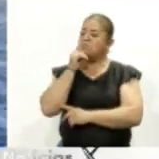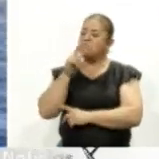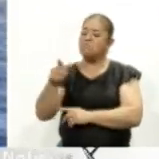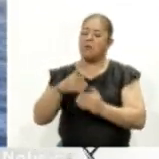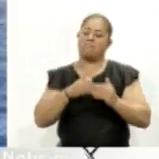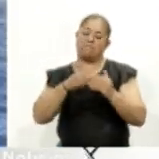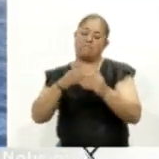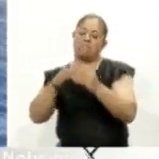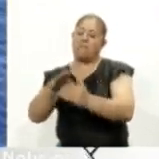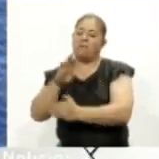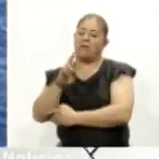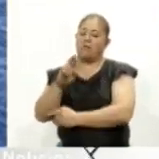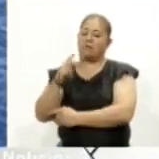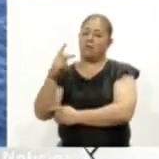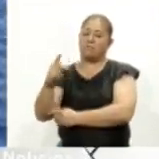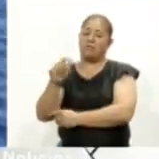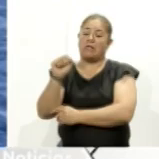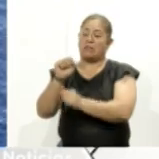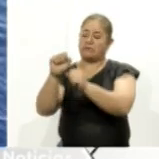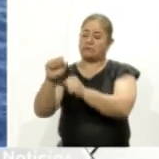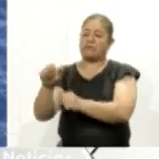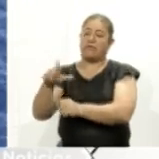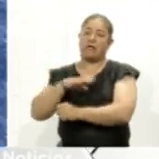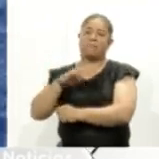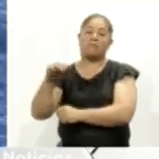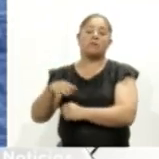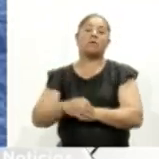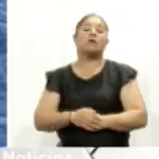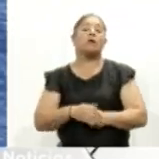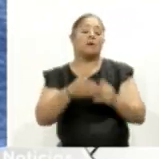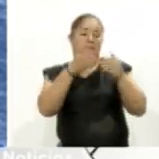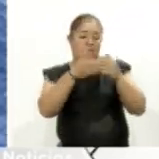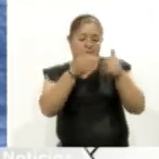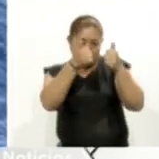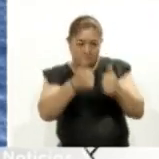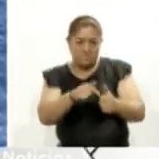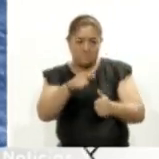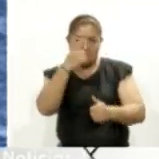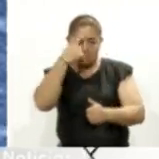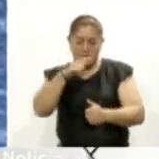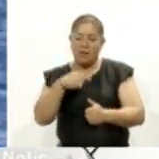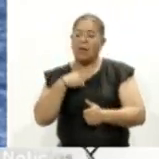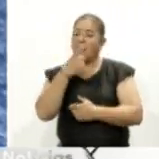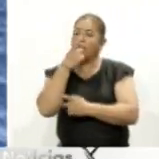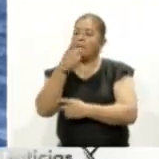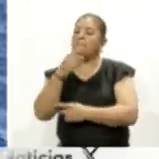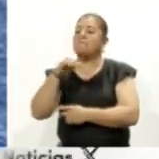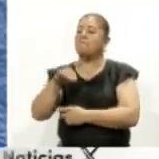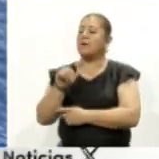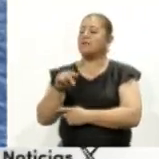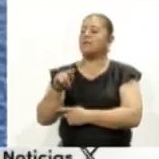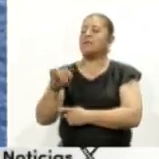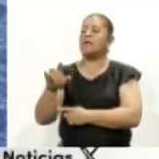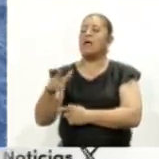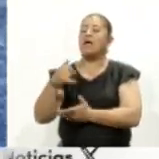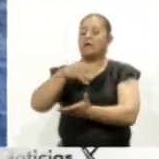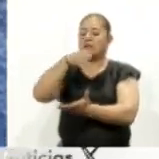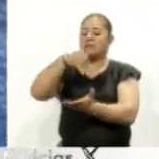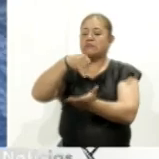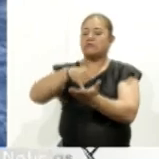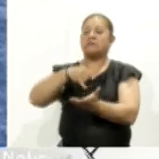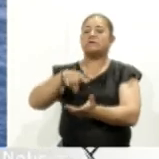barco BRP Sierra Madre varado en el atolón a Yungin para reivindicar la soberanía de Manila sobre las islas Spratly